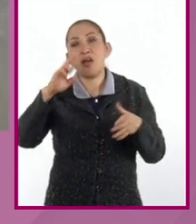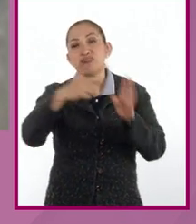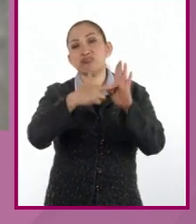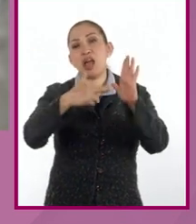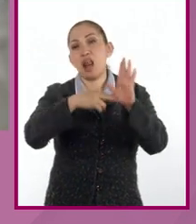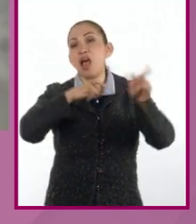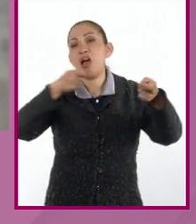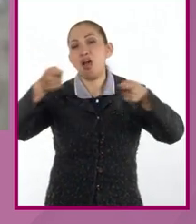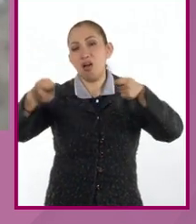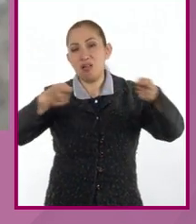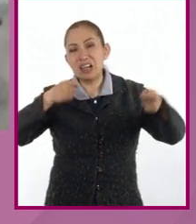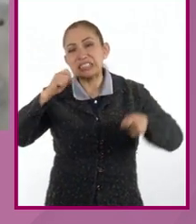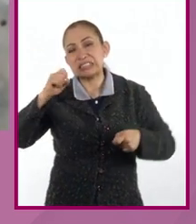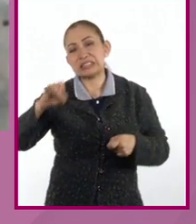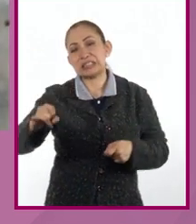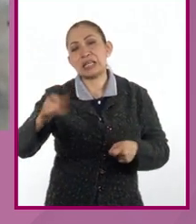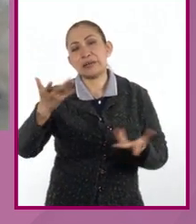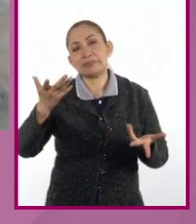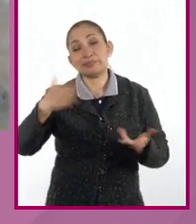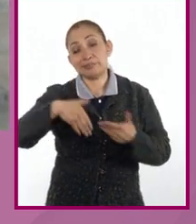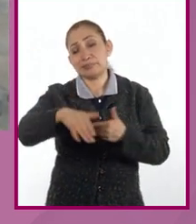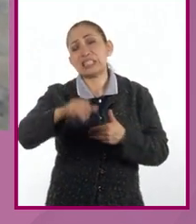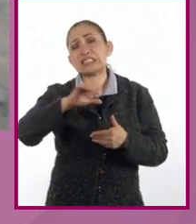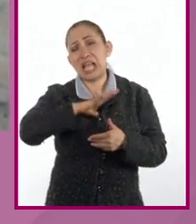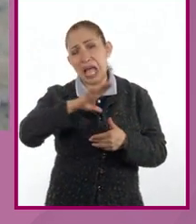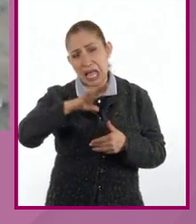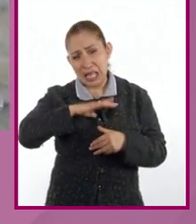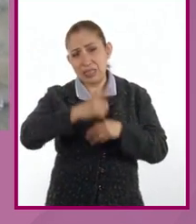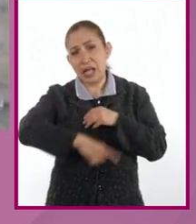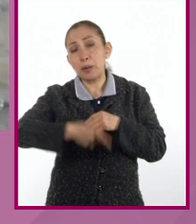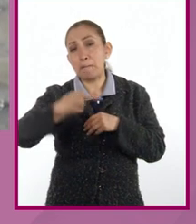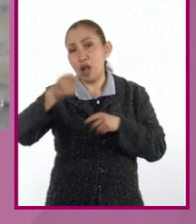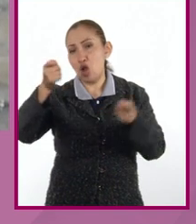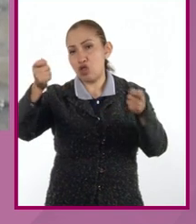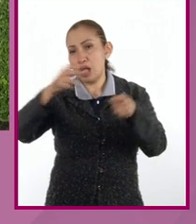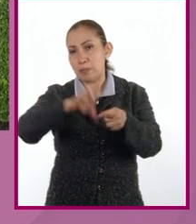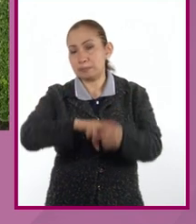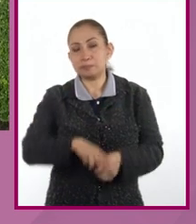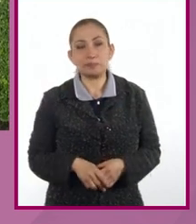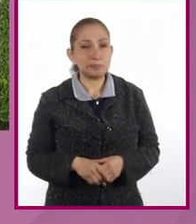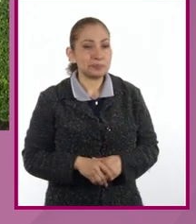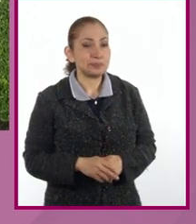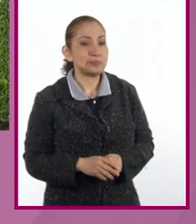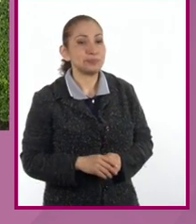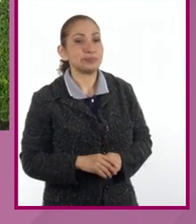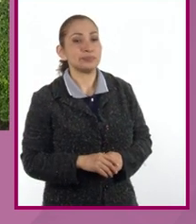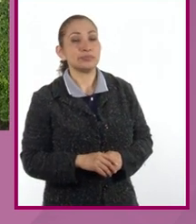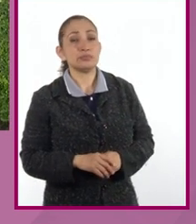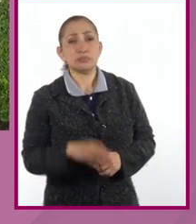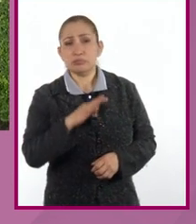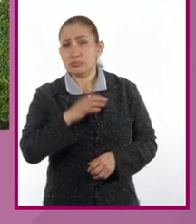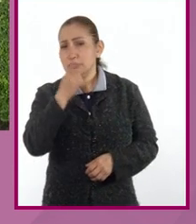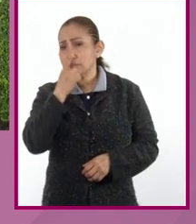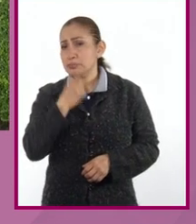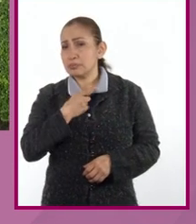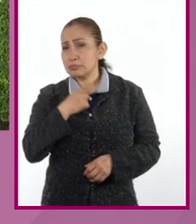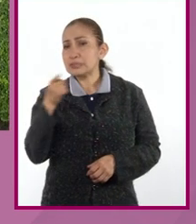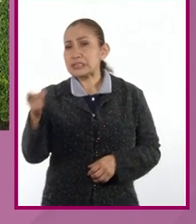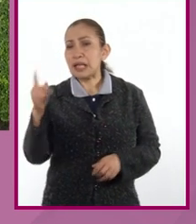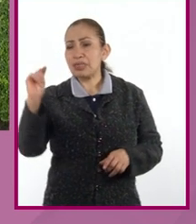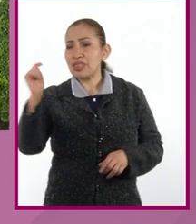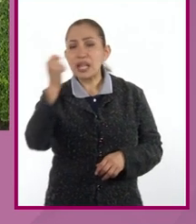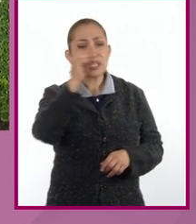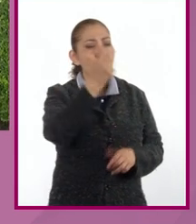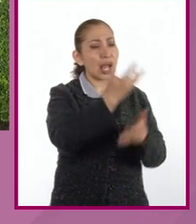muy controladas y que al final del día sí hay un impacto, pero controlado y normado, ¿no? ¿Podrías hablarnos de las